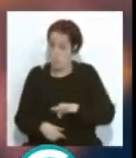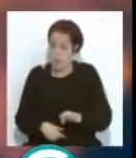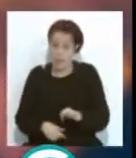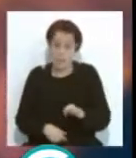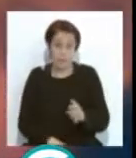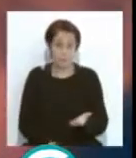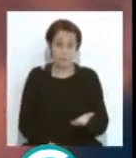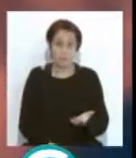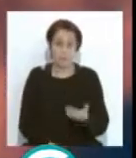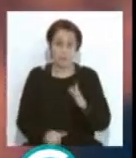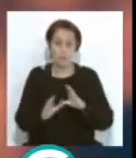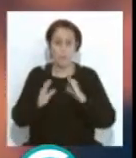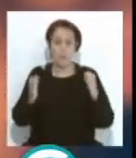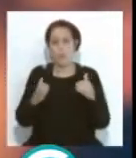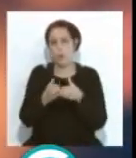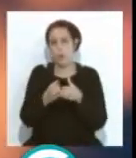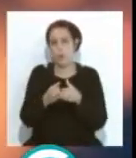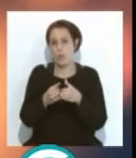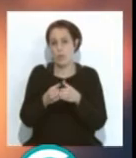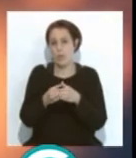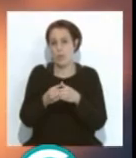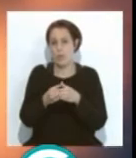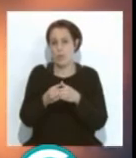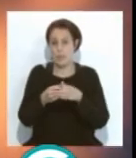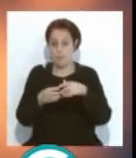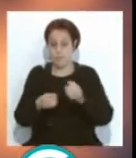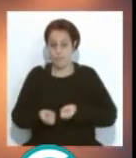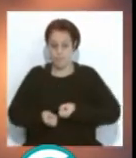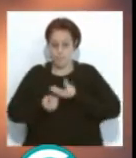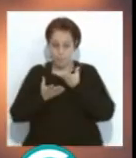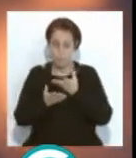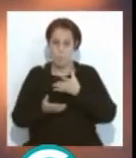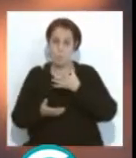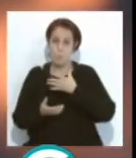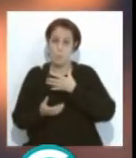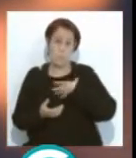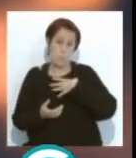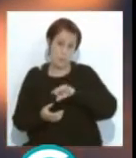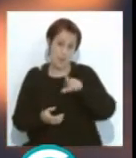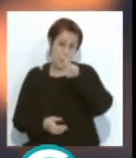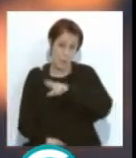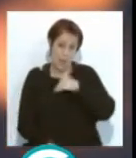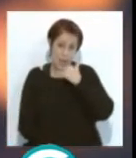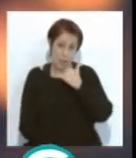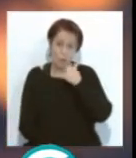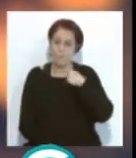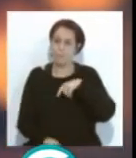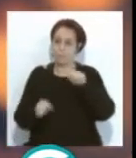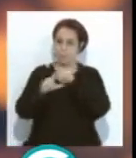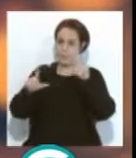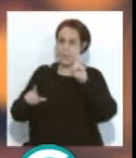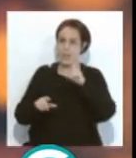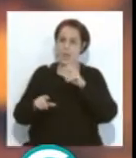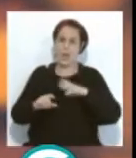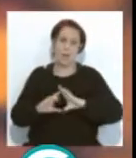se pueda, pues las agrupaciones que ponen mucho en esto también puedan recuperar algo. Como he visto en las imágenes que estáis poniendo a la